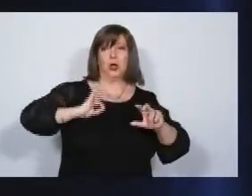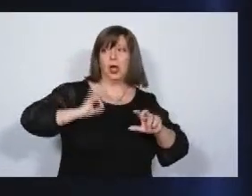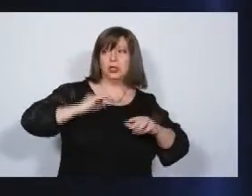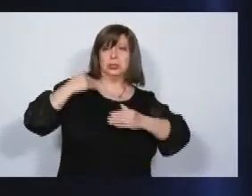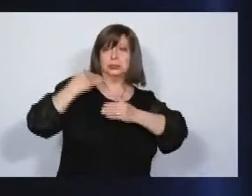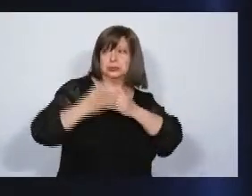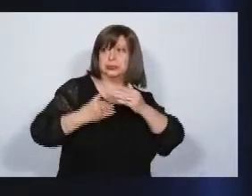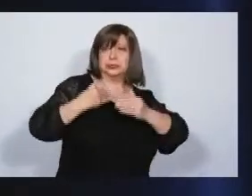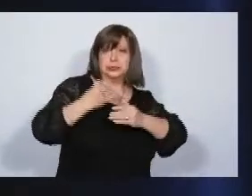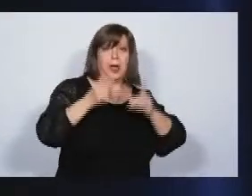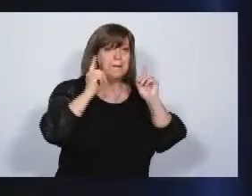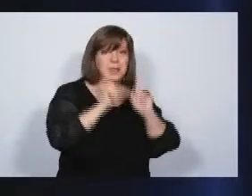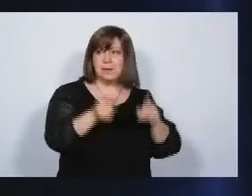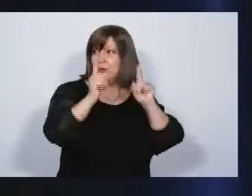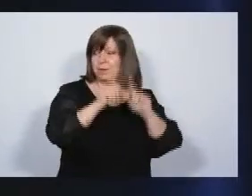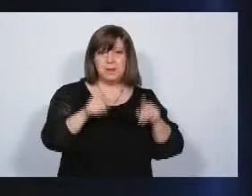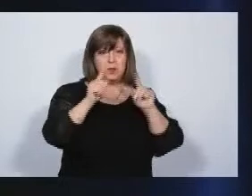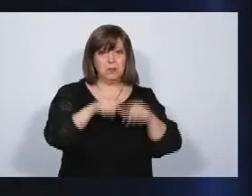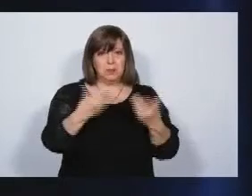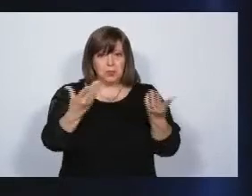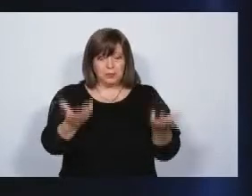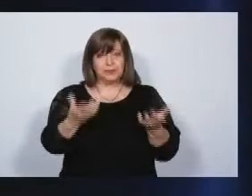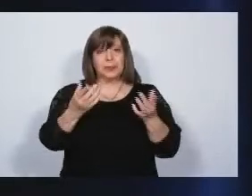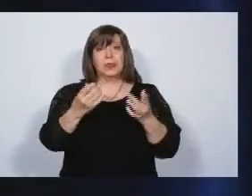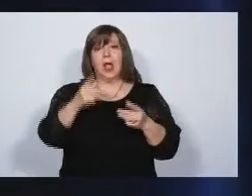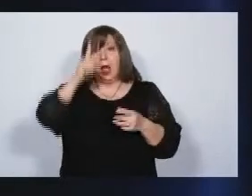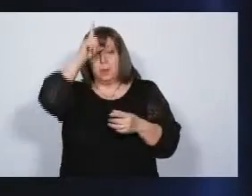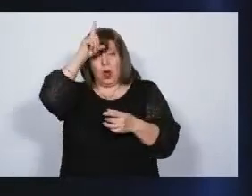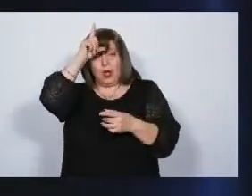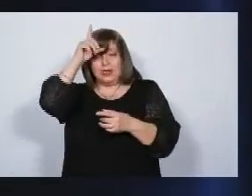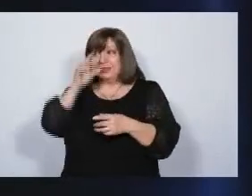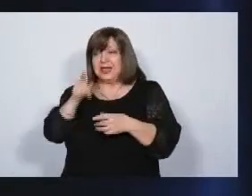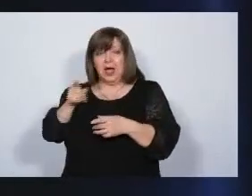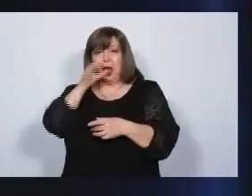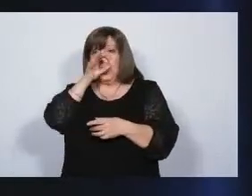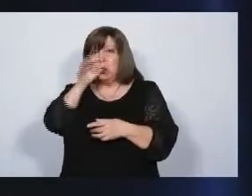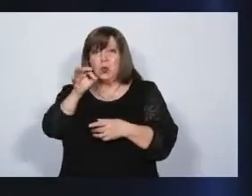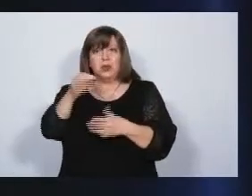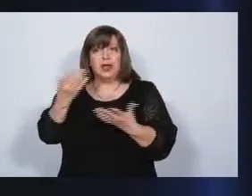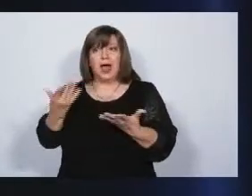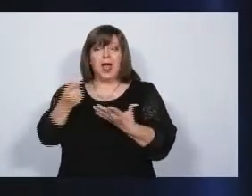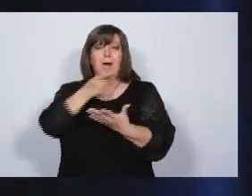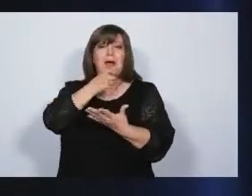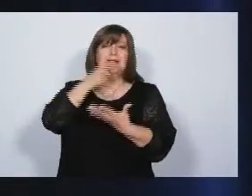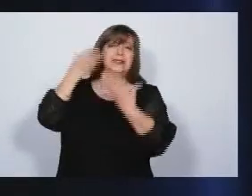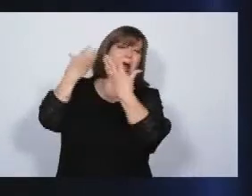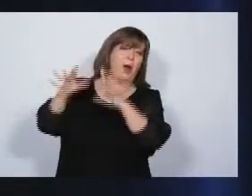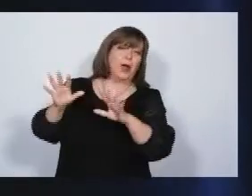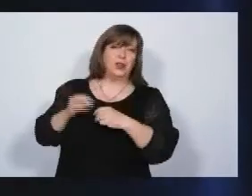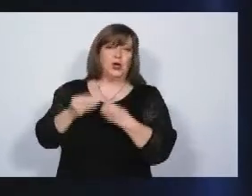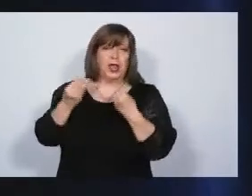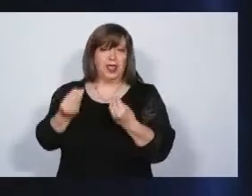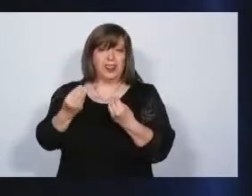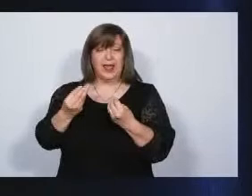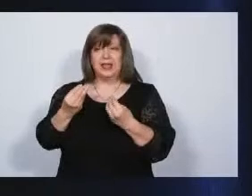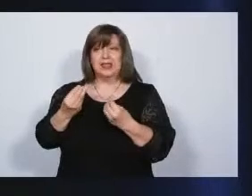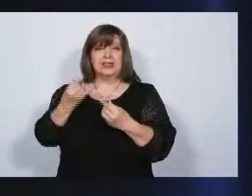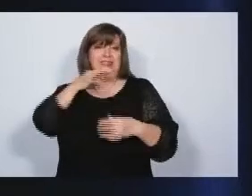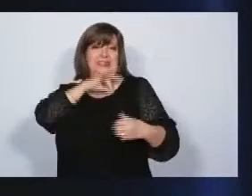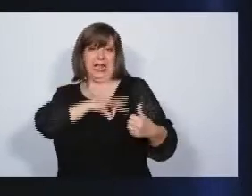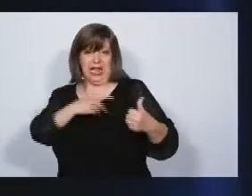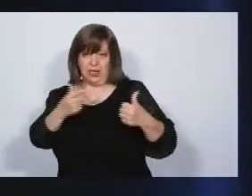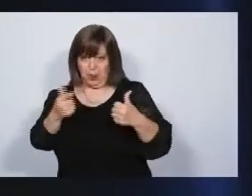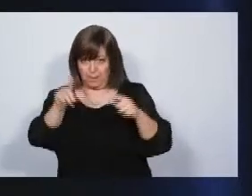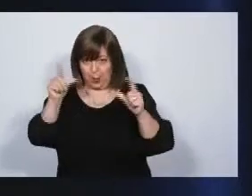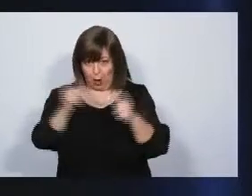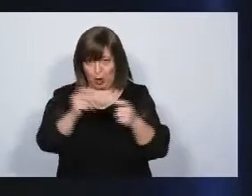supuestamente van a hacer. La policía nunca ha estado tan abandonada como en este tiempo. En salario,